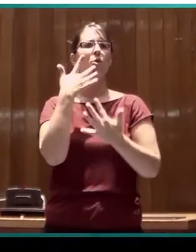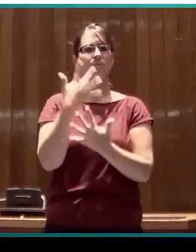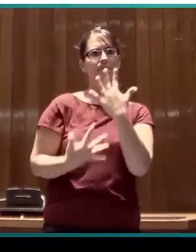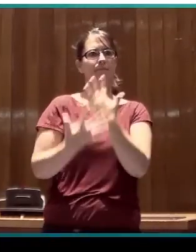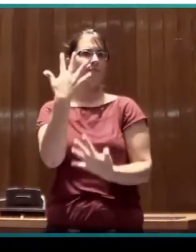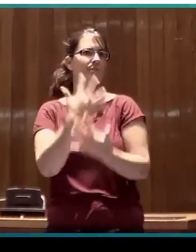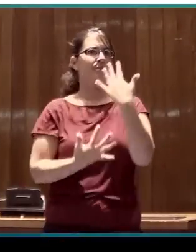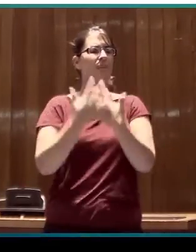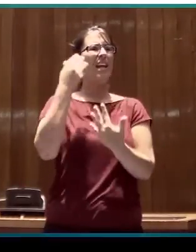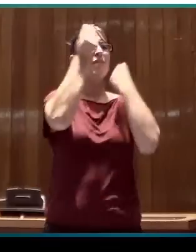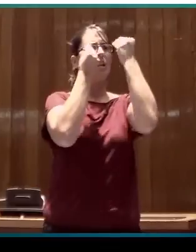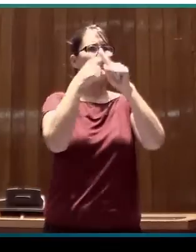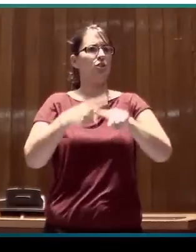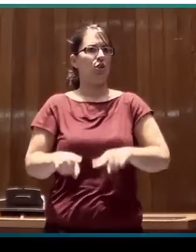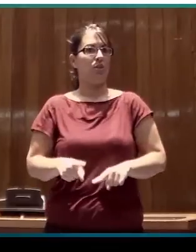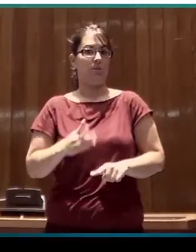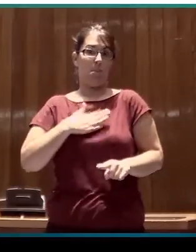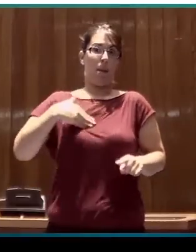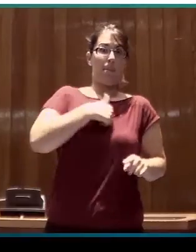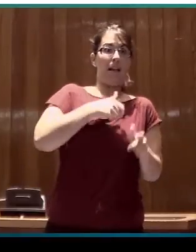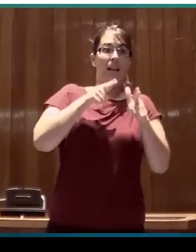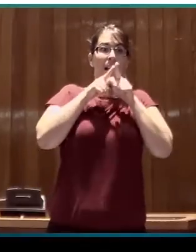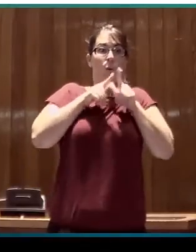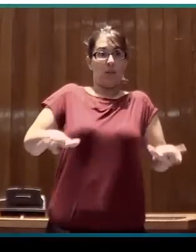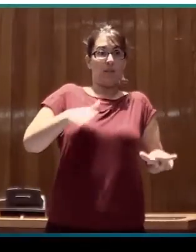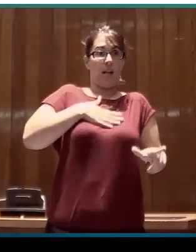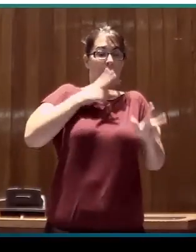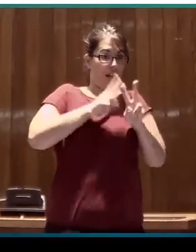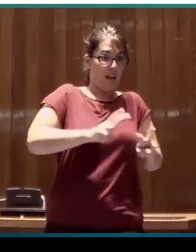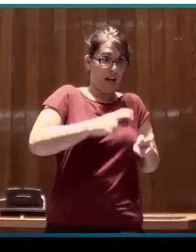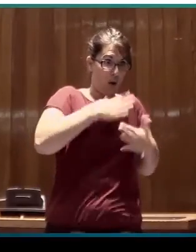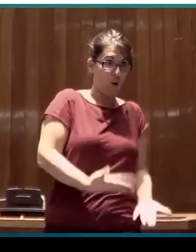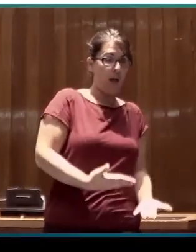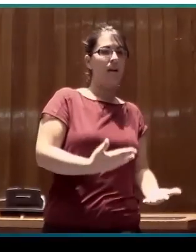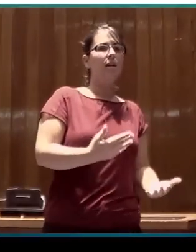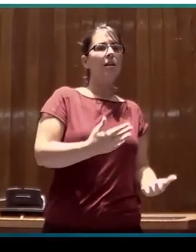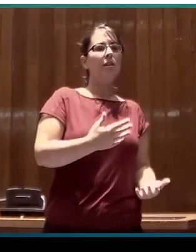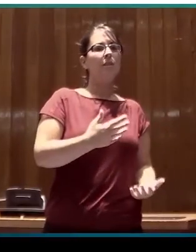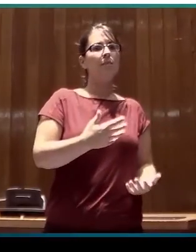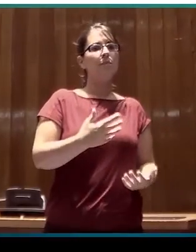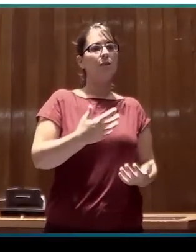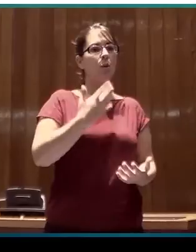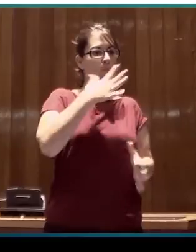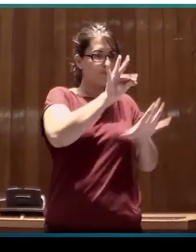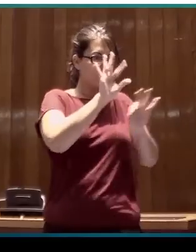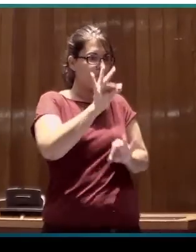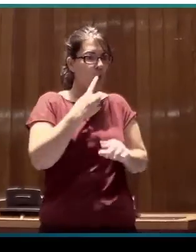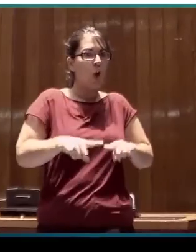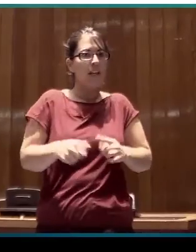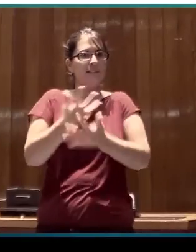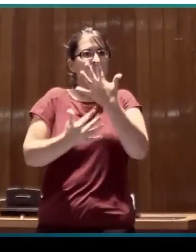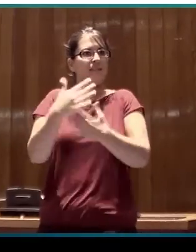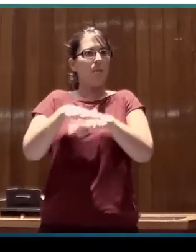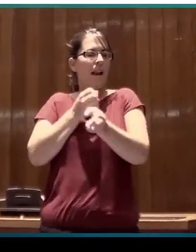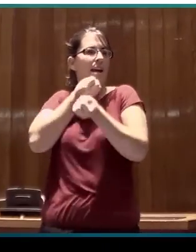sobre, como lingüista inmerso en ese proceso, y los ingredientes de este